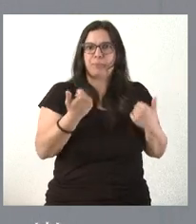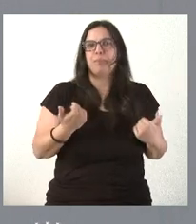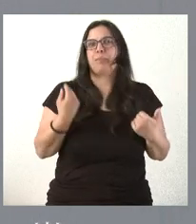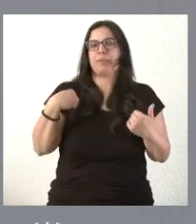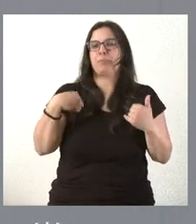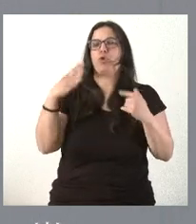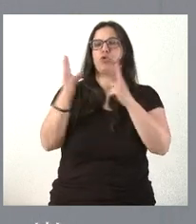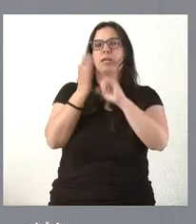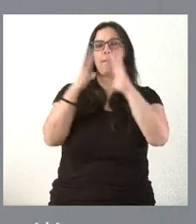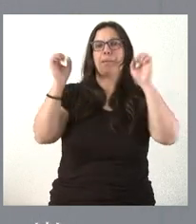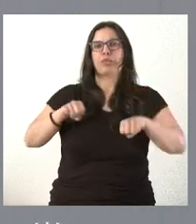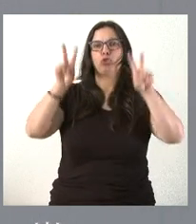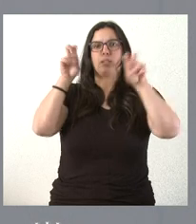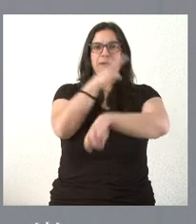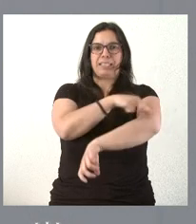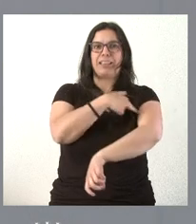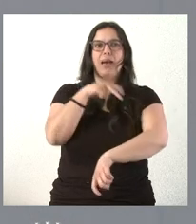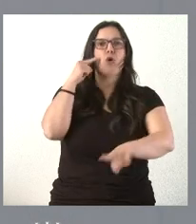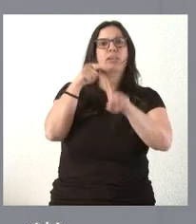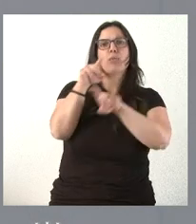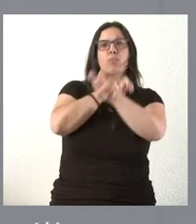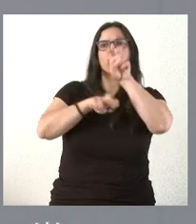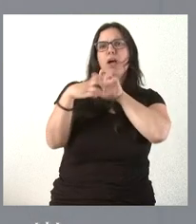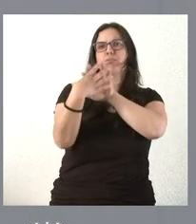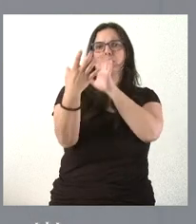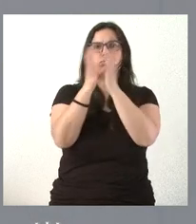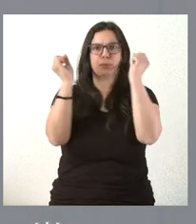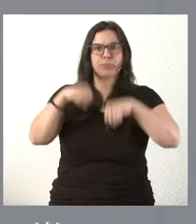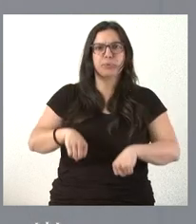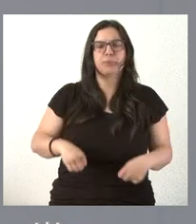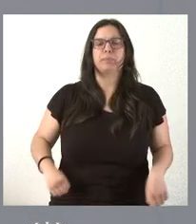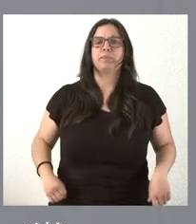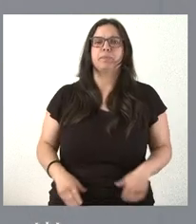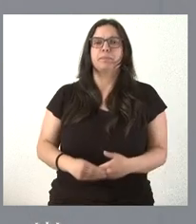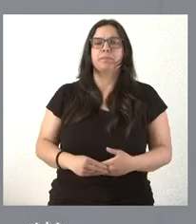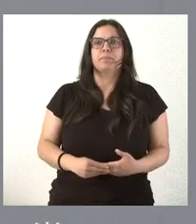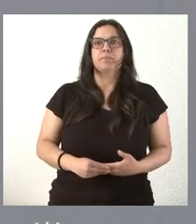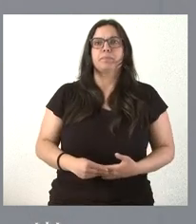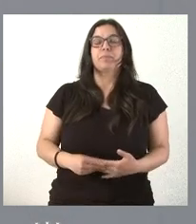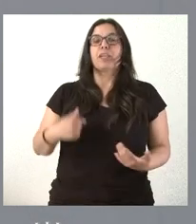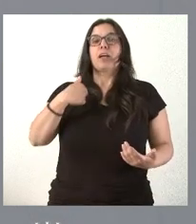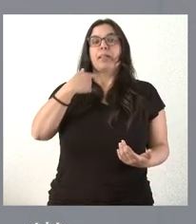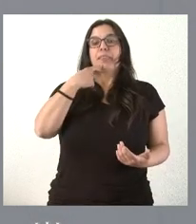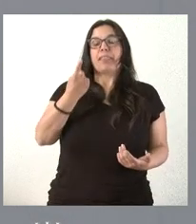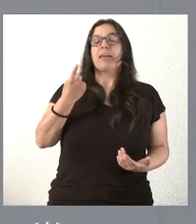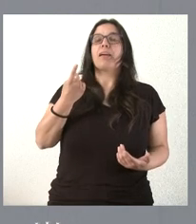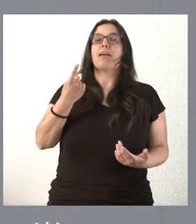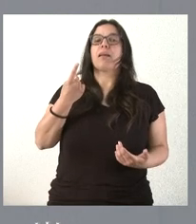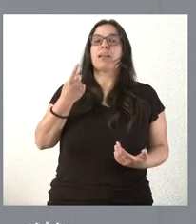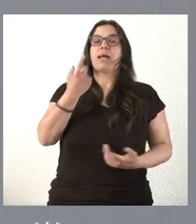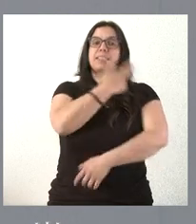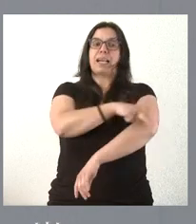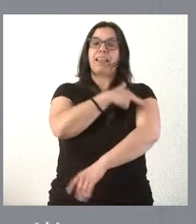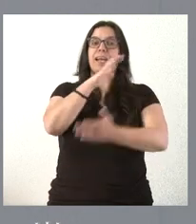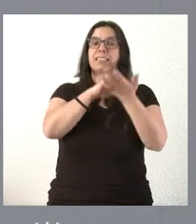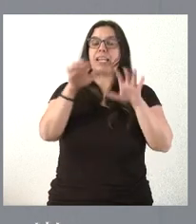materia sanitaria, para la búsqueda de consensos y para la búsqueda de acuerdos. Yo no he dicho que la sanidad de Castilla y